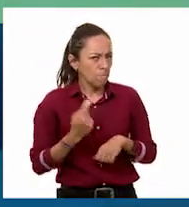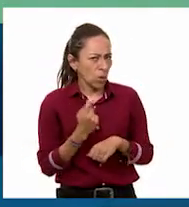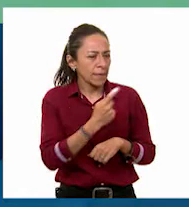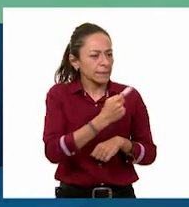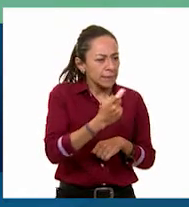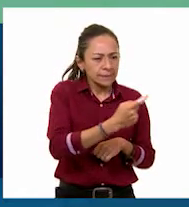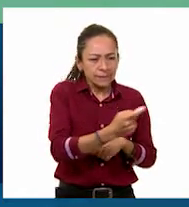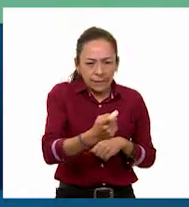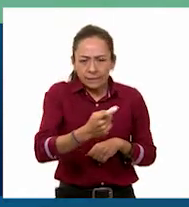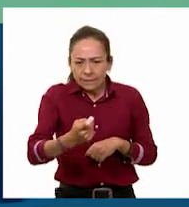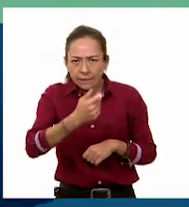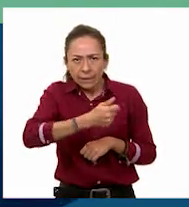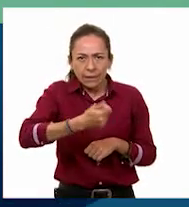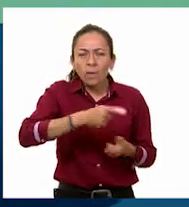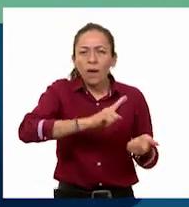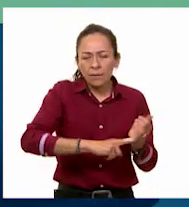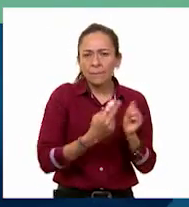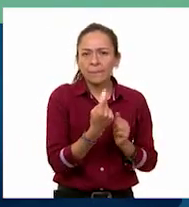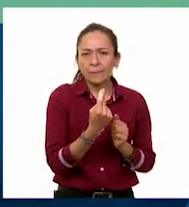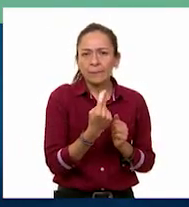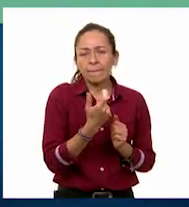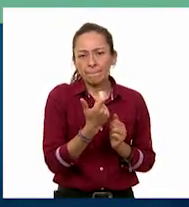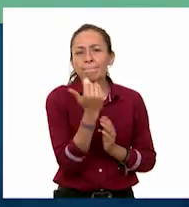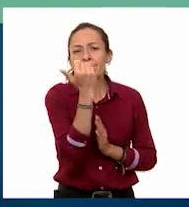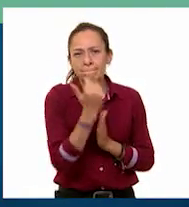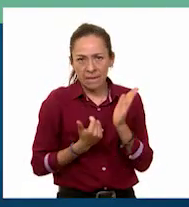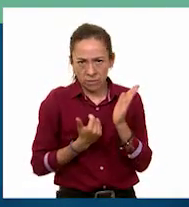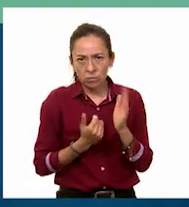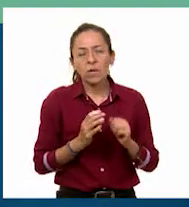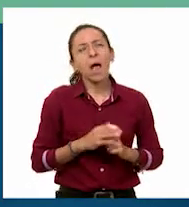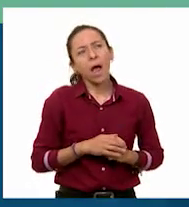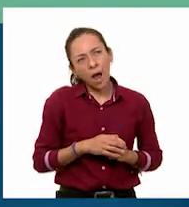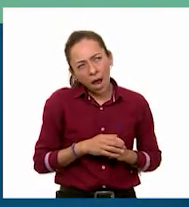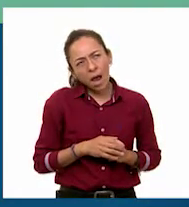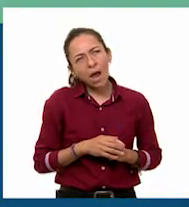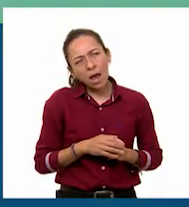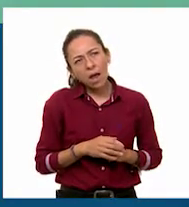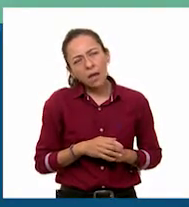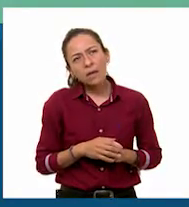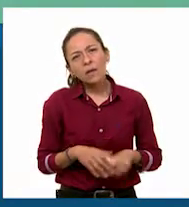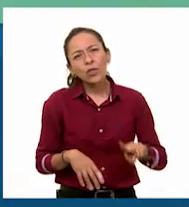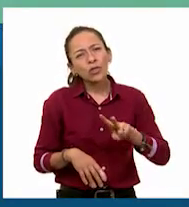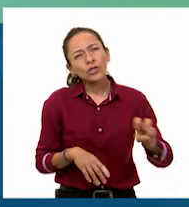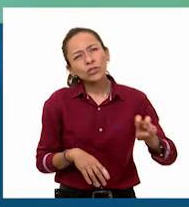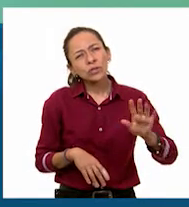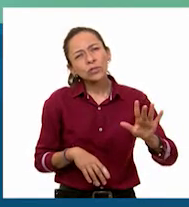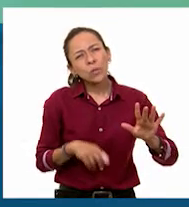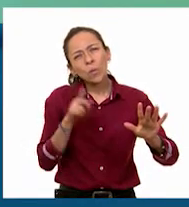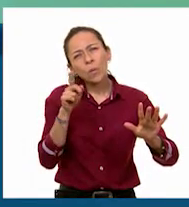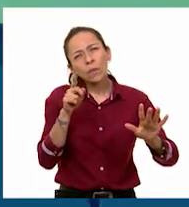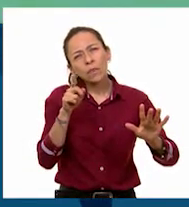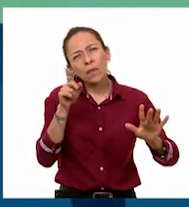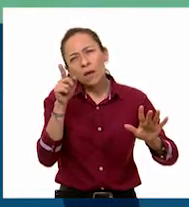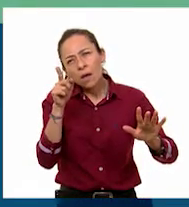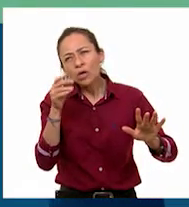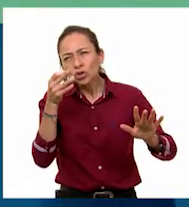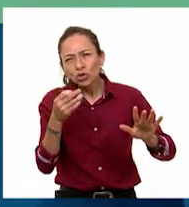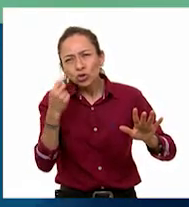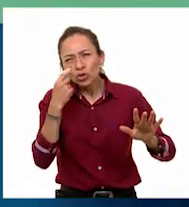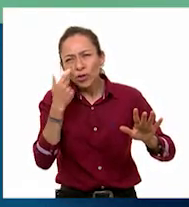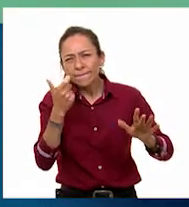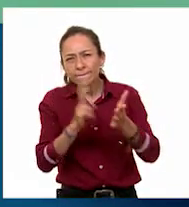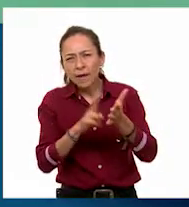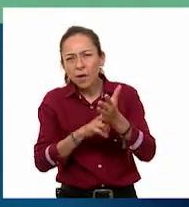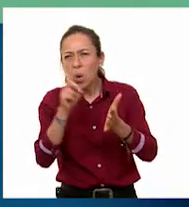pesos se descuentan 25 pesos. Así que se descuentan 250 de los mil que cuesta normalmente y